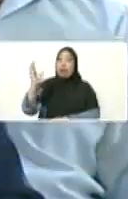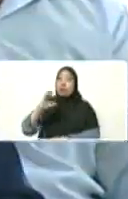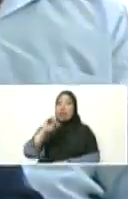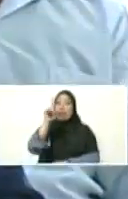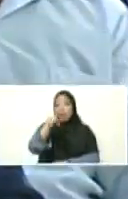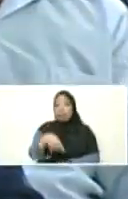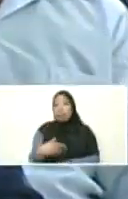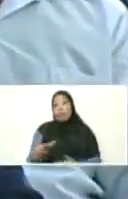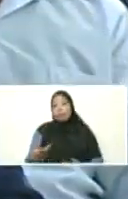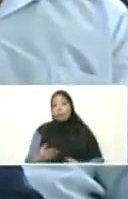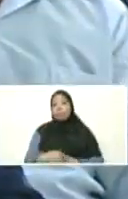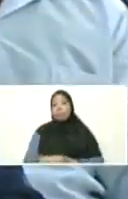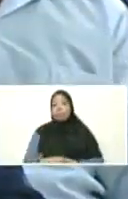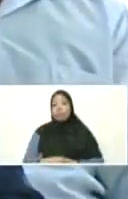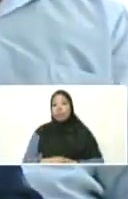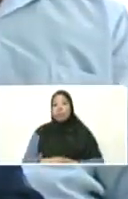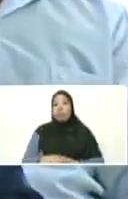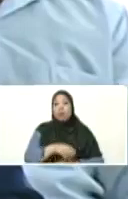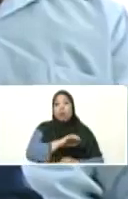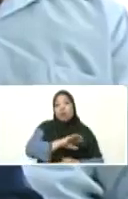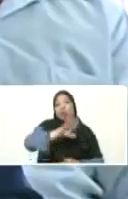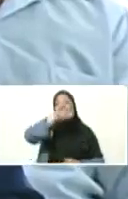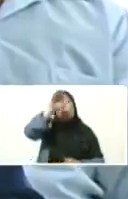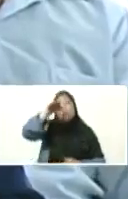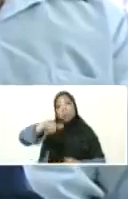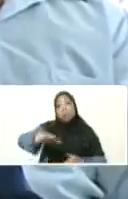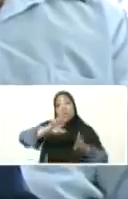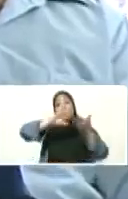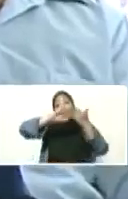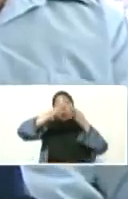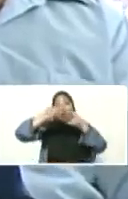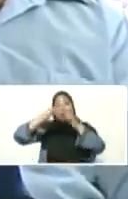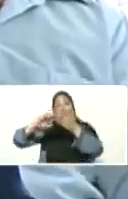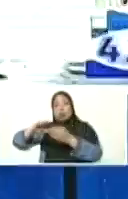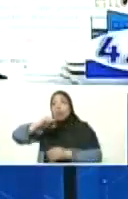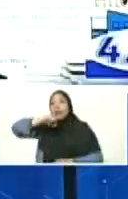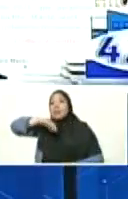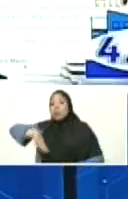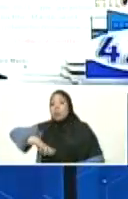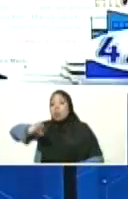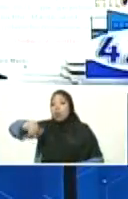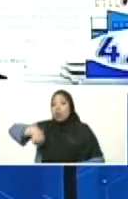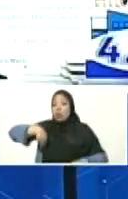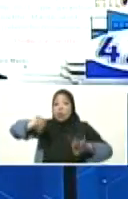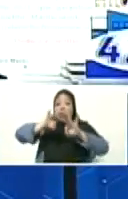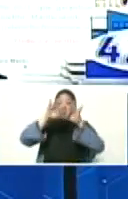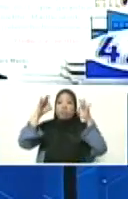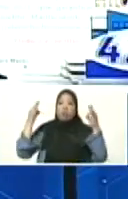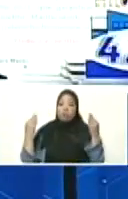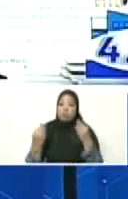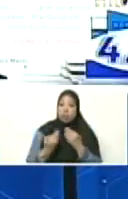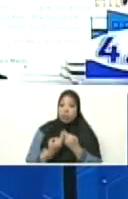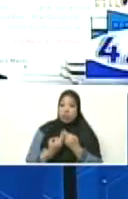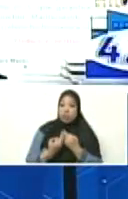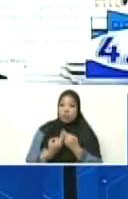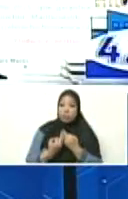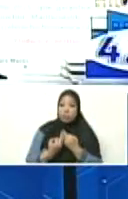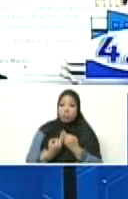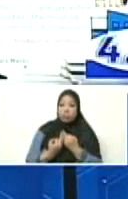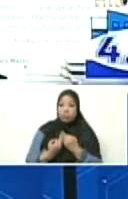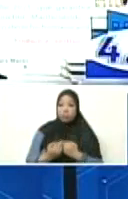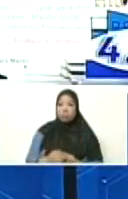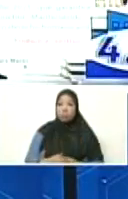también, a Encaramás, en una montaña también. Así fue la historia de toda nuestra familia. ¿Ah? Melania.